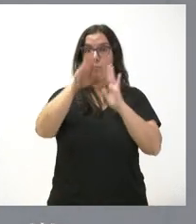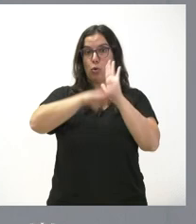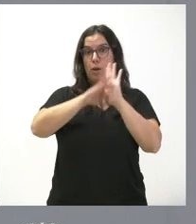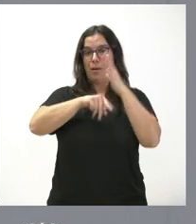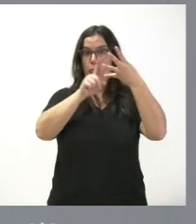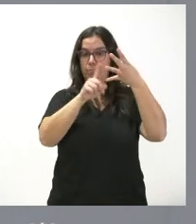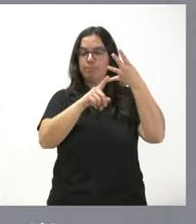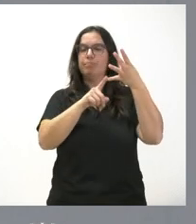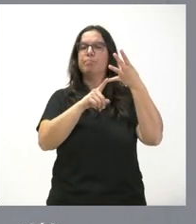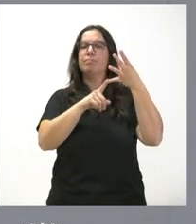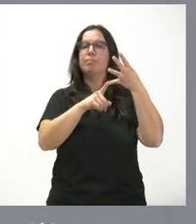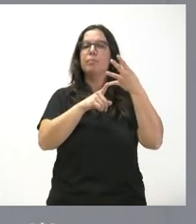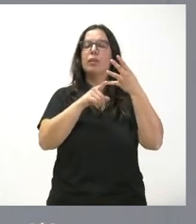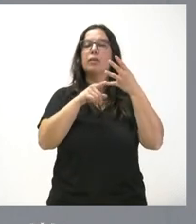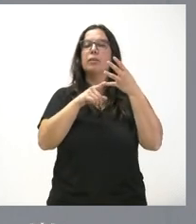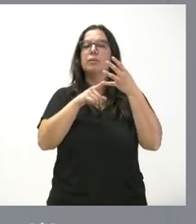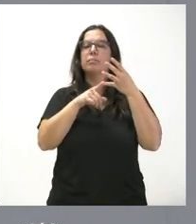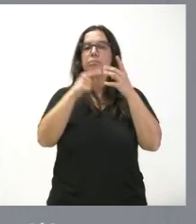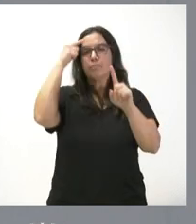que es orientado